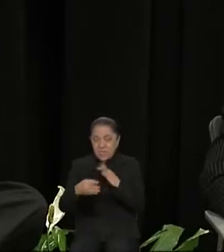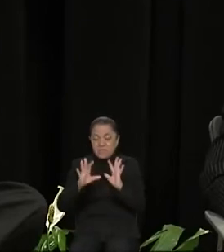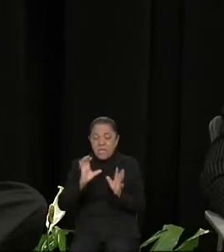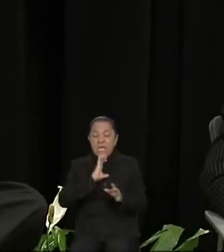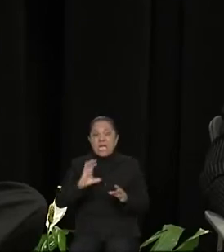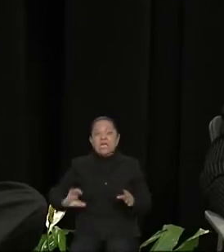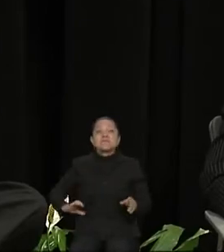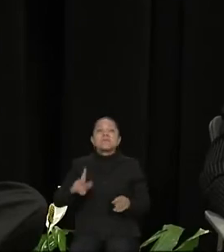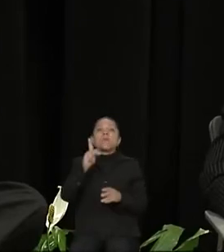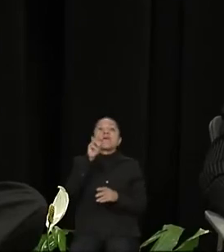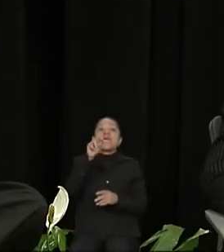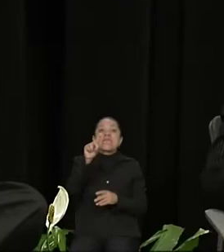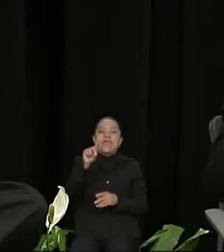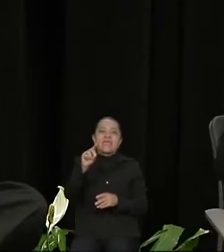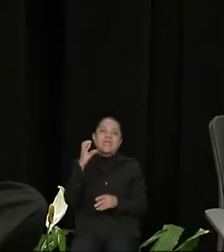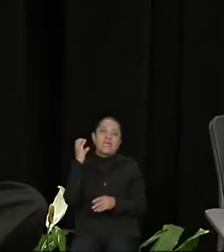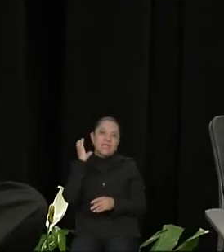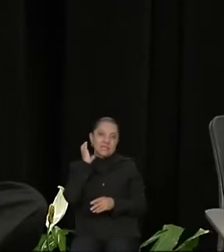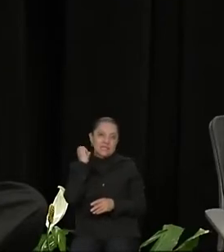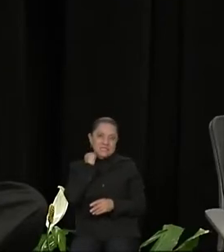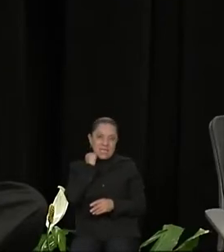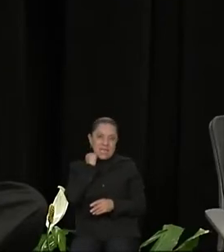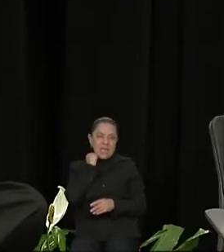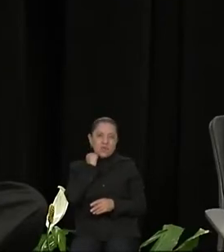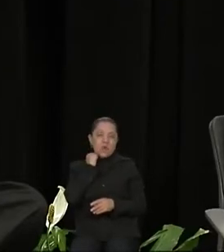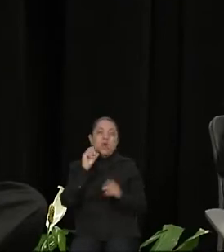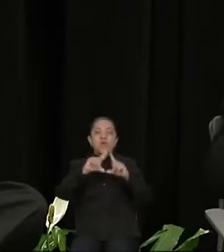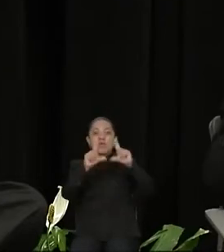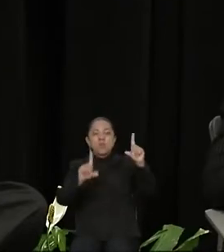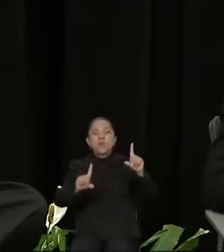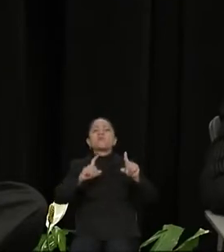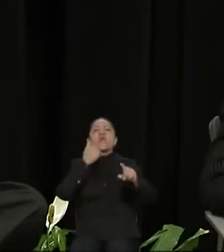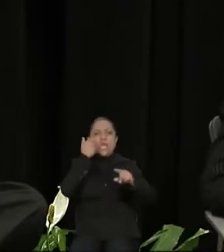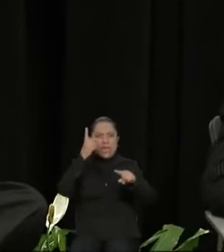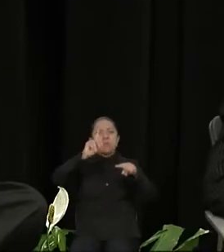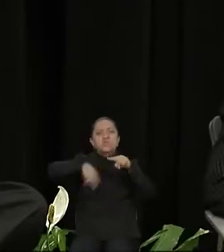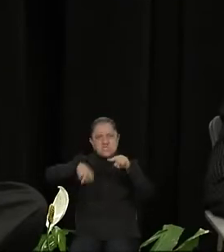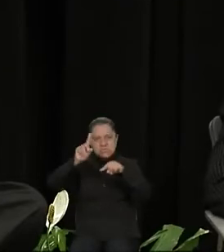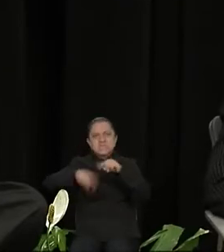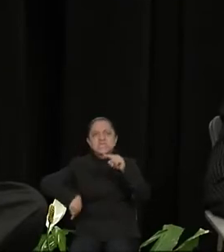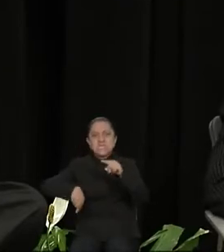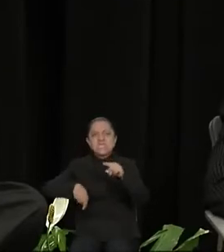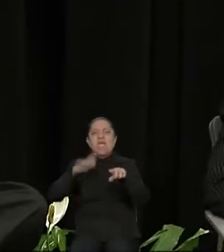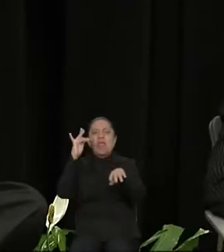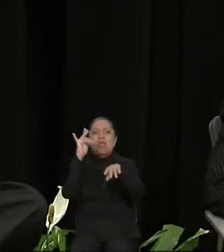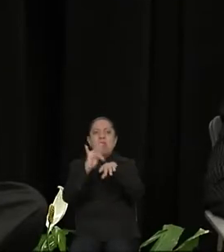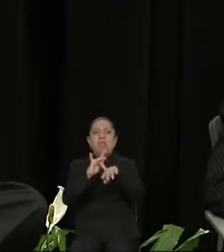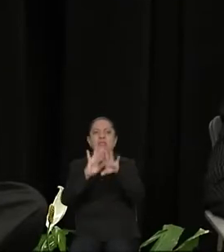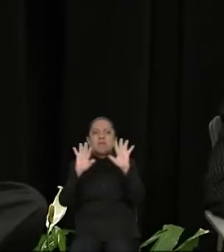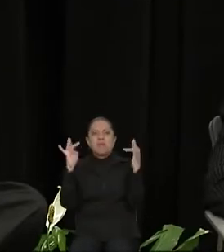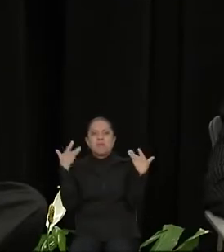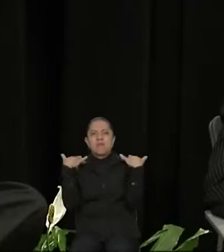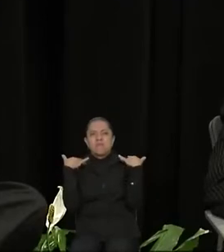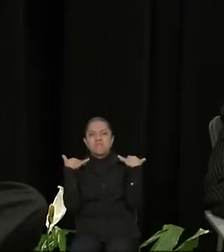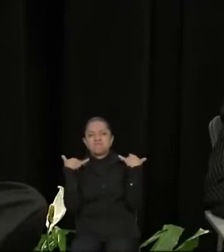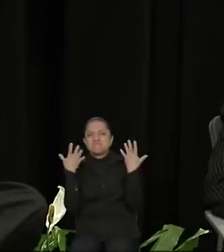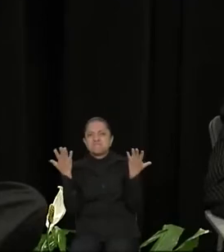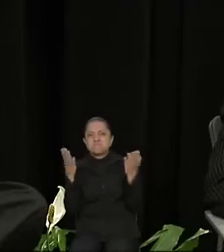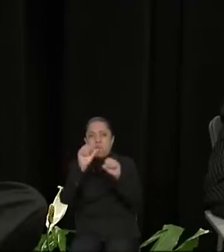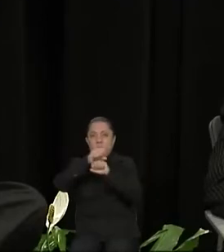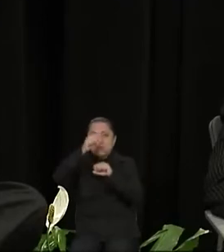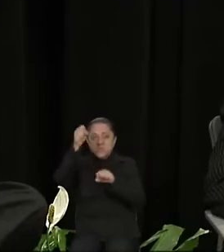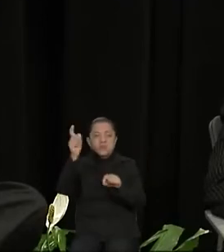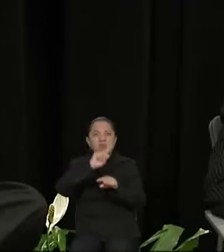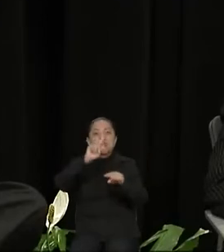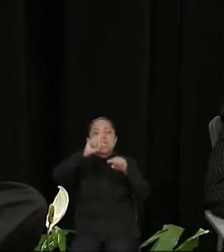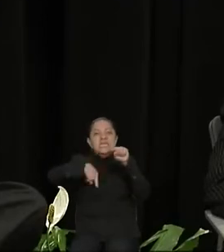Senado de la República vamos a buscar eliminar el fuero constitucional. Vamos a buscar que en la Constitución General de la República se integre